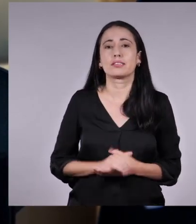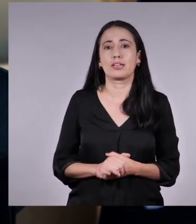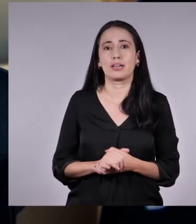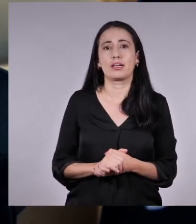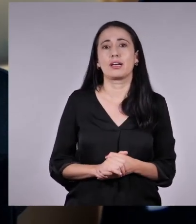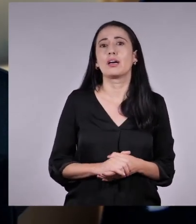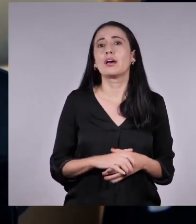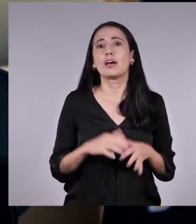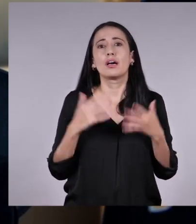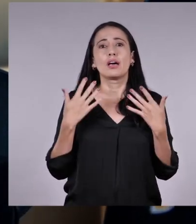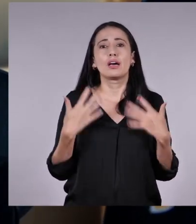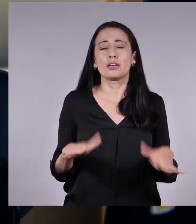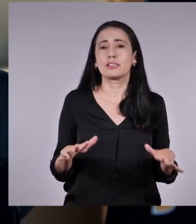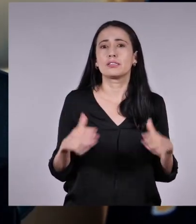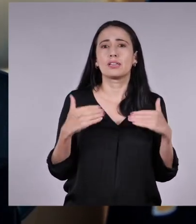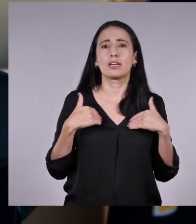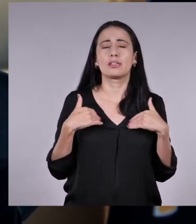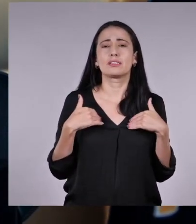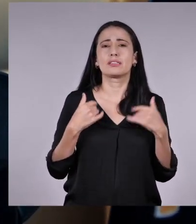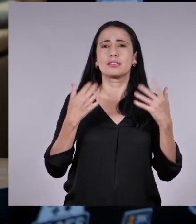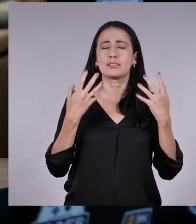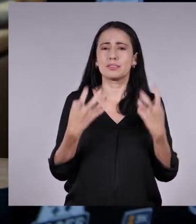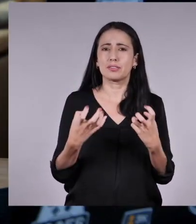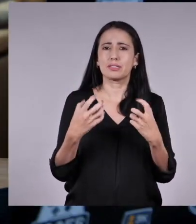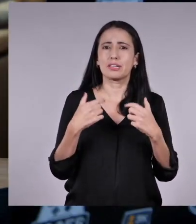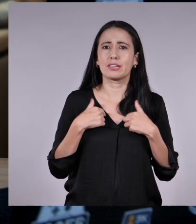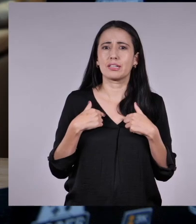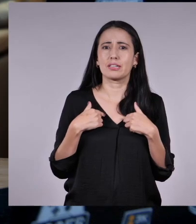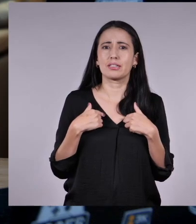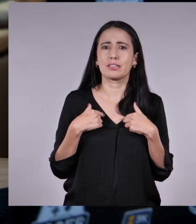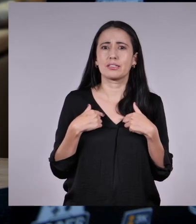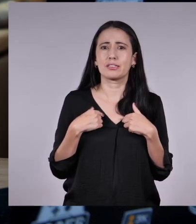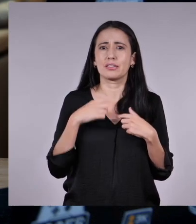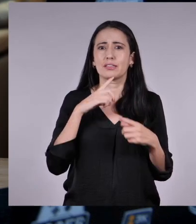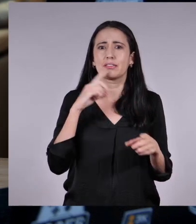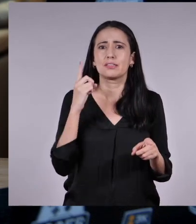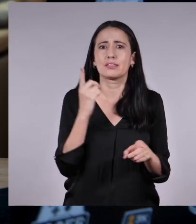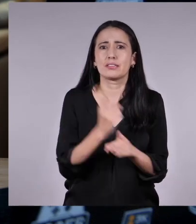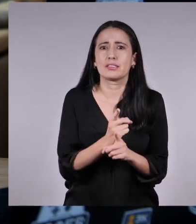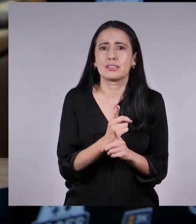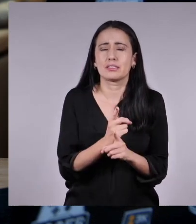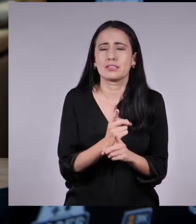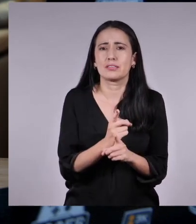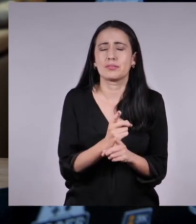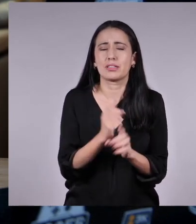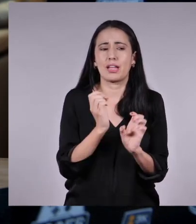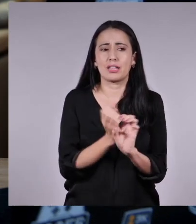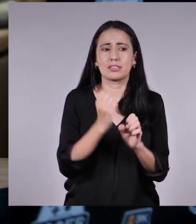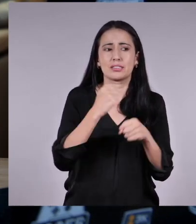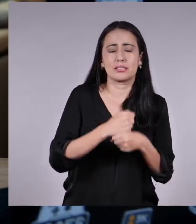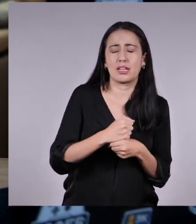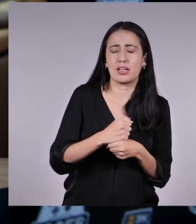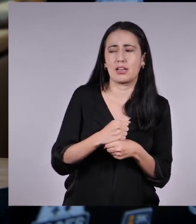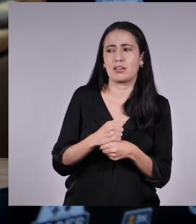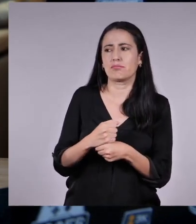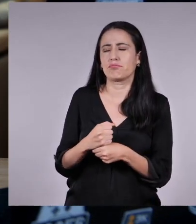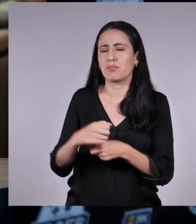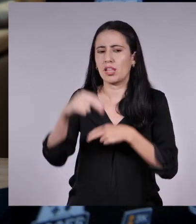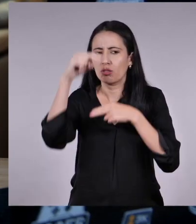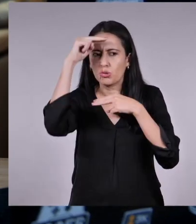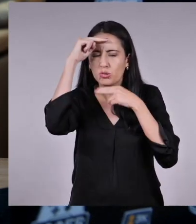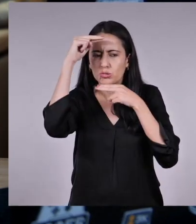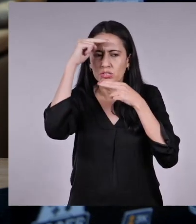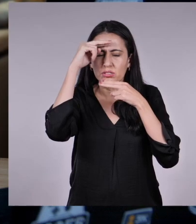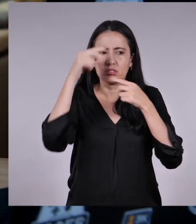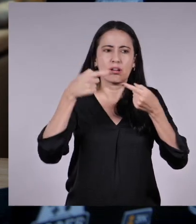quería que llegue esto fuera de mi audiencia, ¿saben? Pero la verdad es que hacer que la gente se entere y que